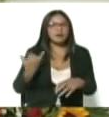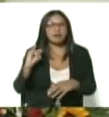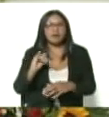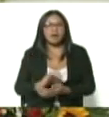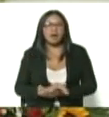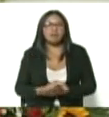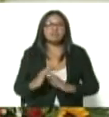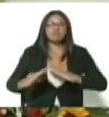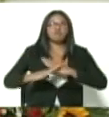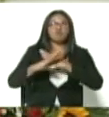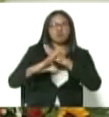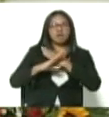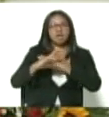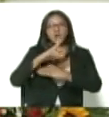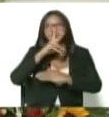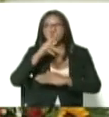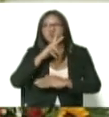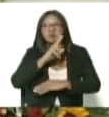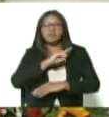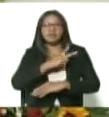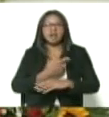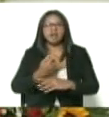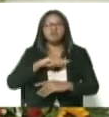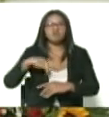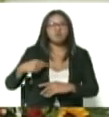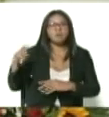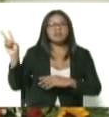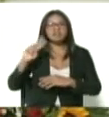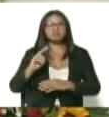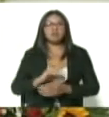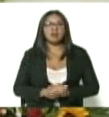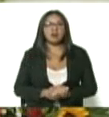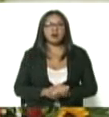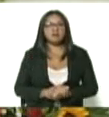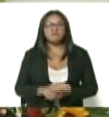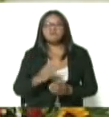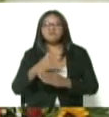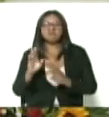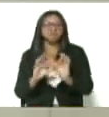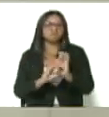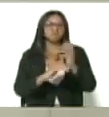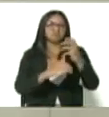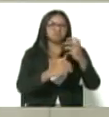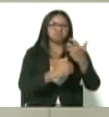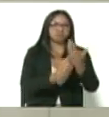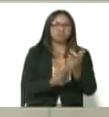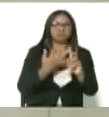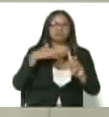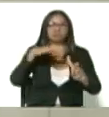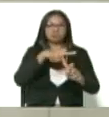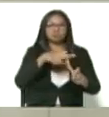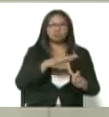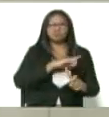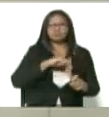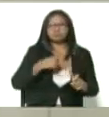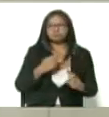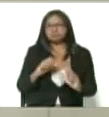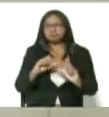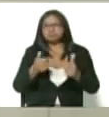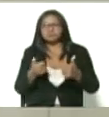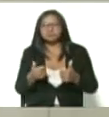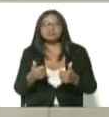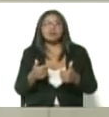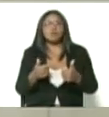bloqueo criminal que hay contra Venezuela, a pesar de la extorsión y el chantaje, hoy estamos dando inicio